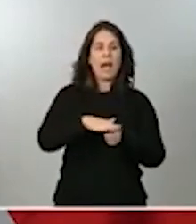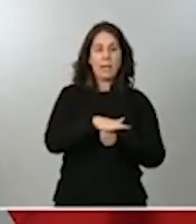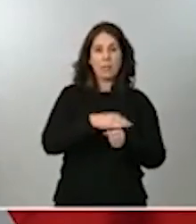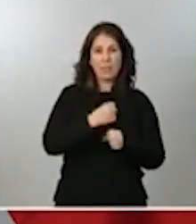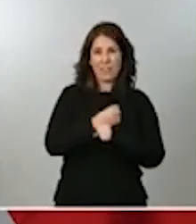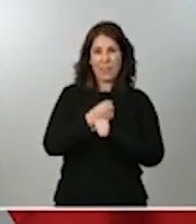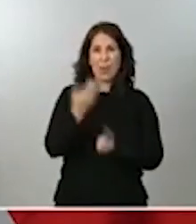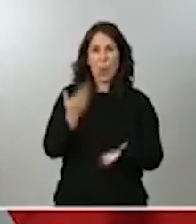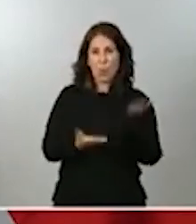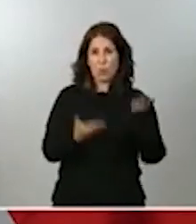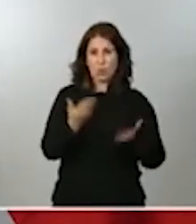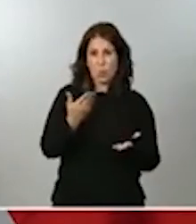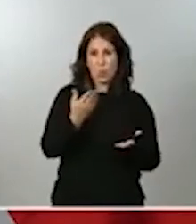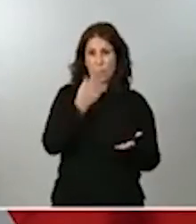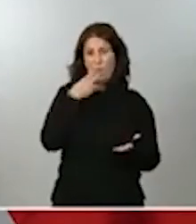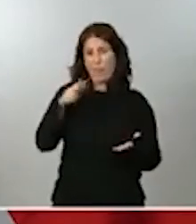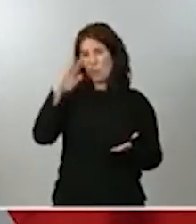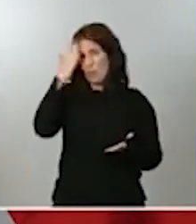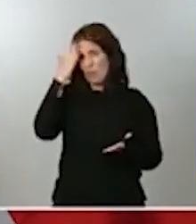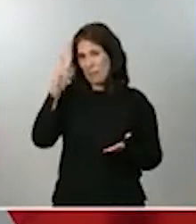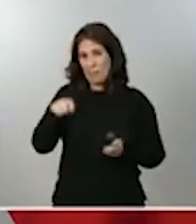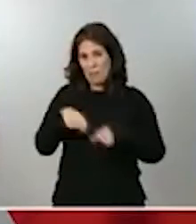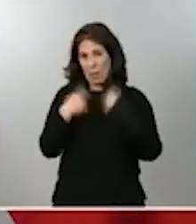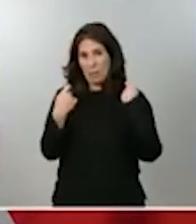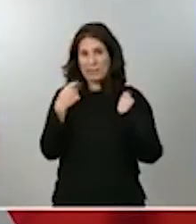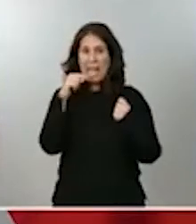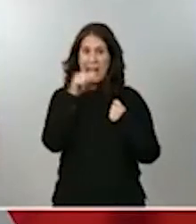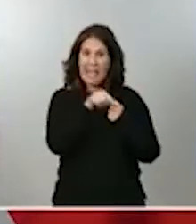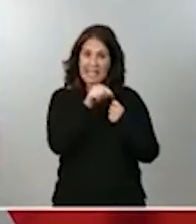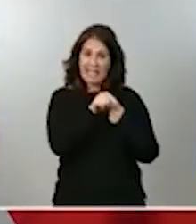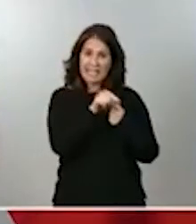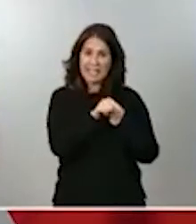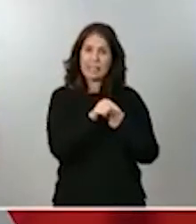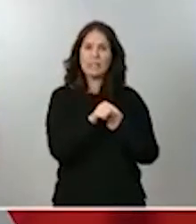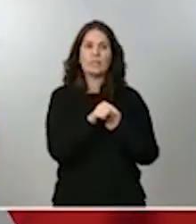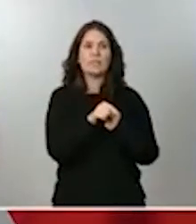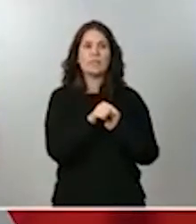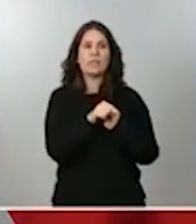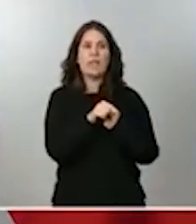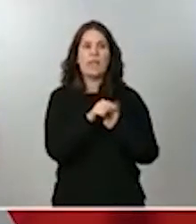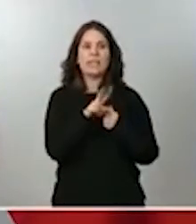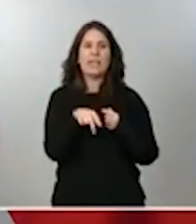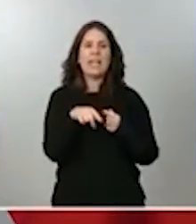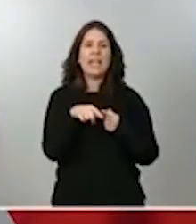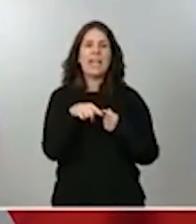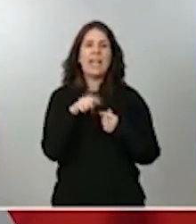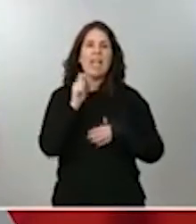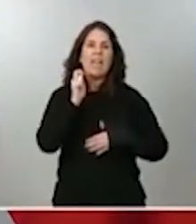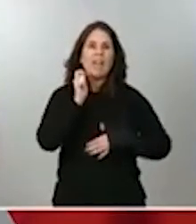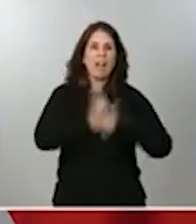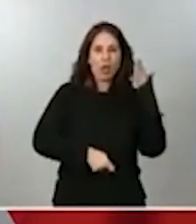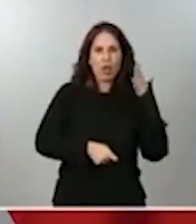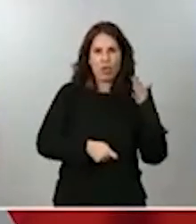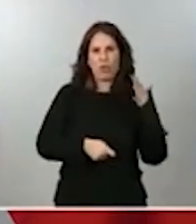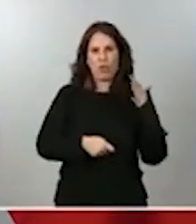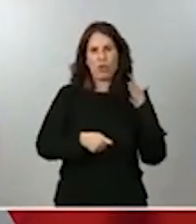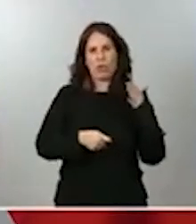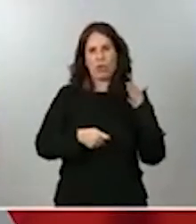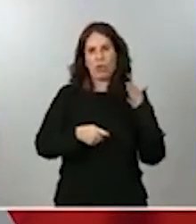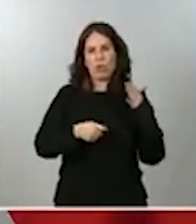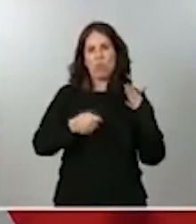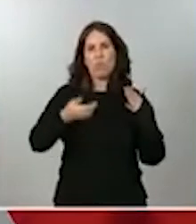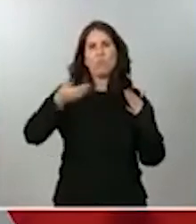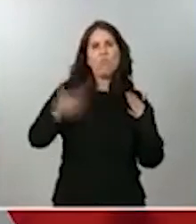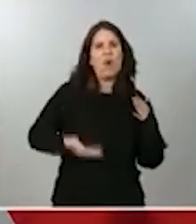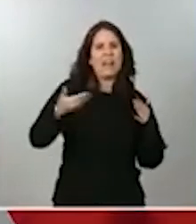derechos fundamentales, estaríamos ante un supuesto de una infracción muy grave que se contempla, hablo de memoria,